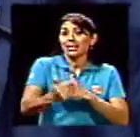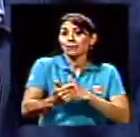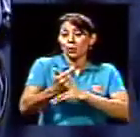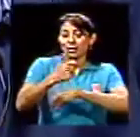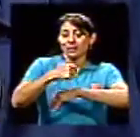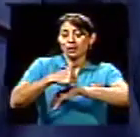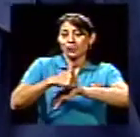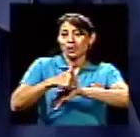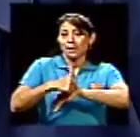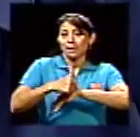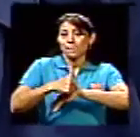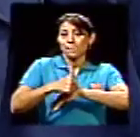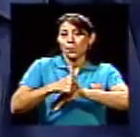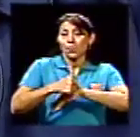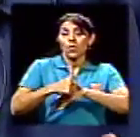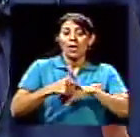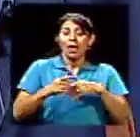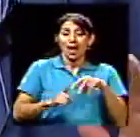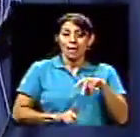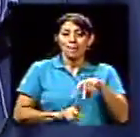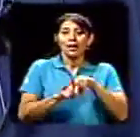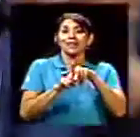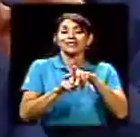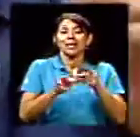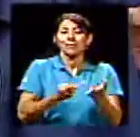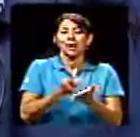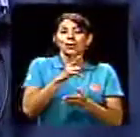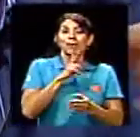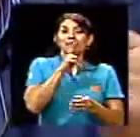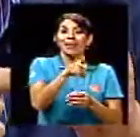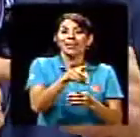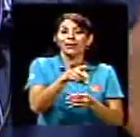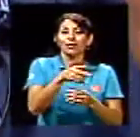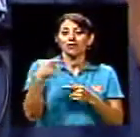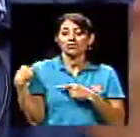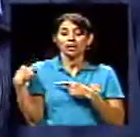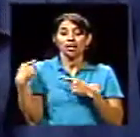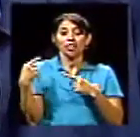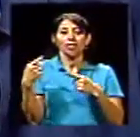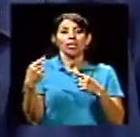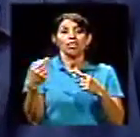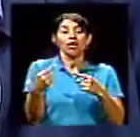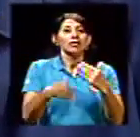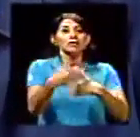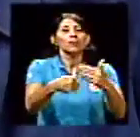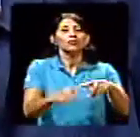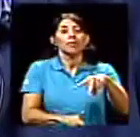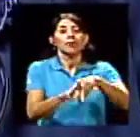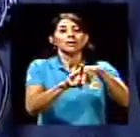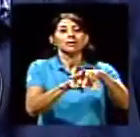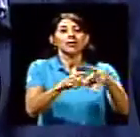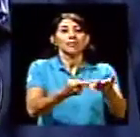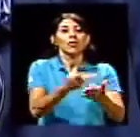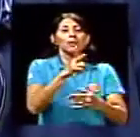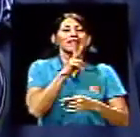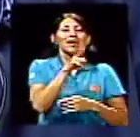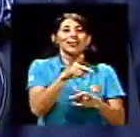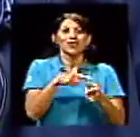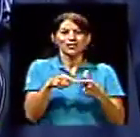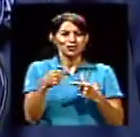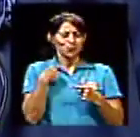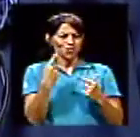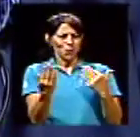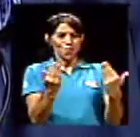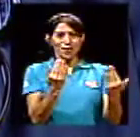estimaciones, aparece el valor verdadero. Y entonces ahí cuando te comparas, va a compararse este con este, ¿no? Y dice, esa empresa no la pegó y cosas de esas